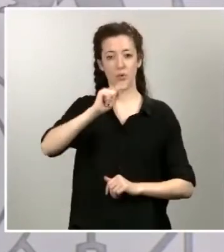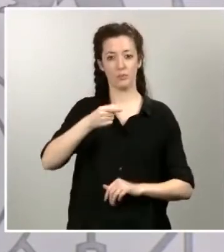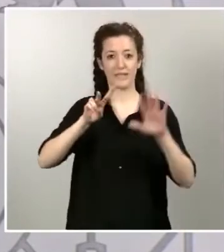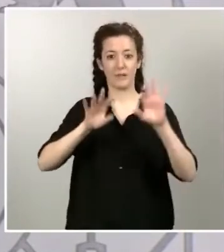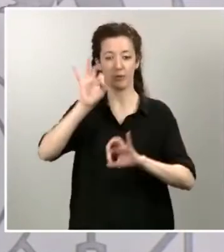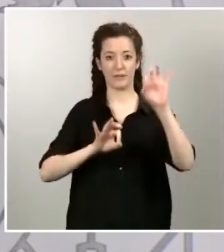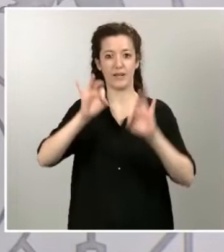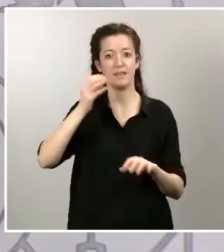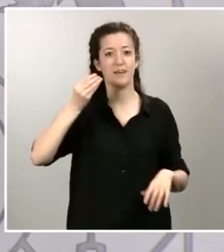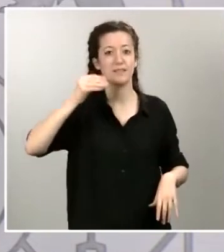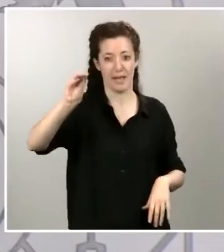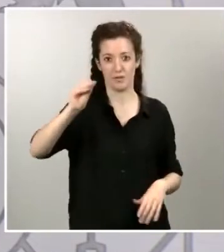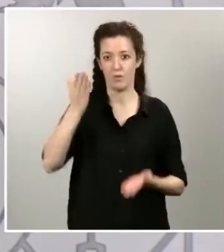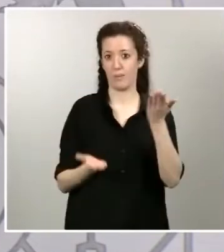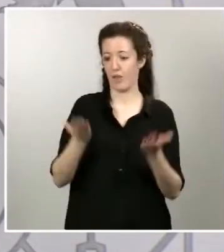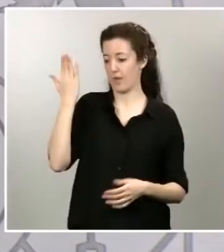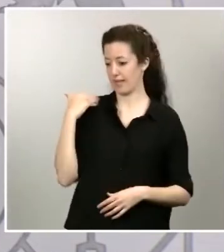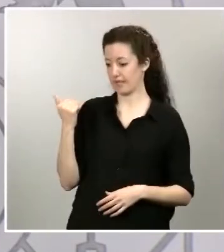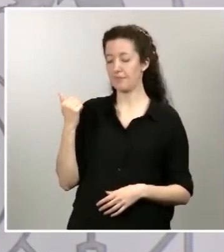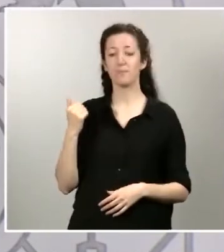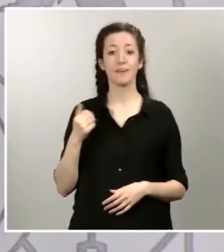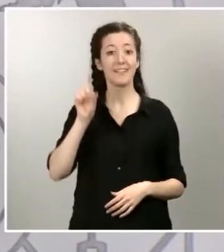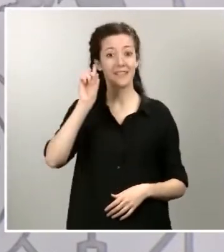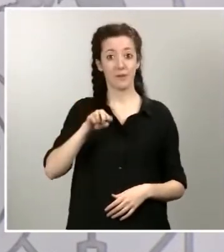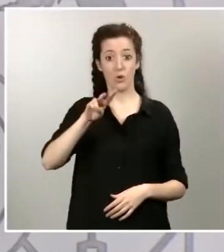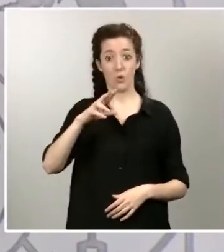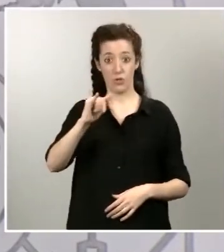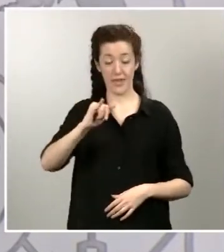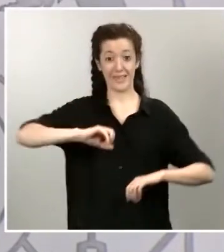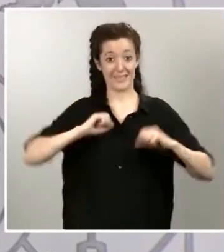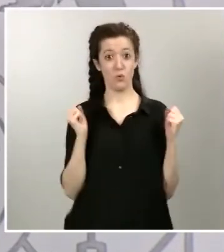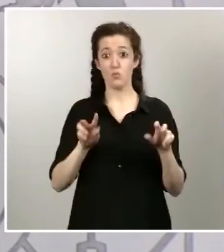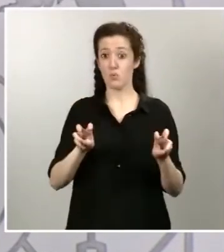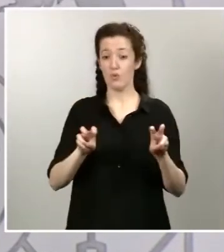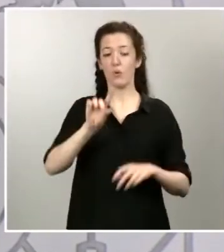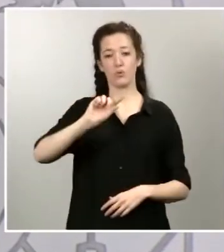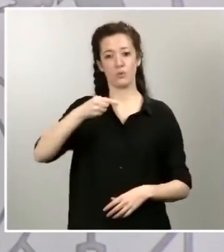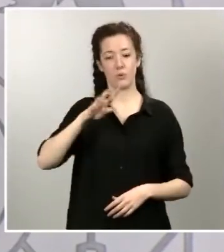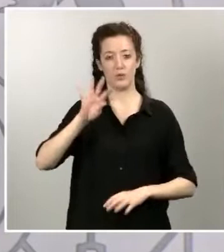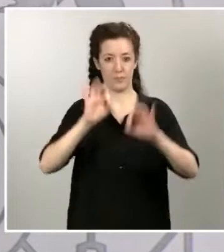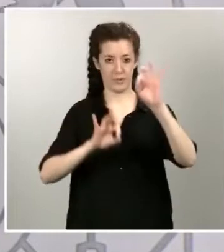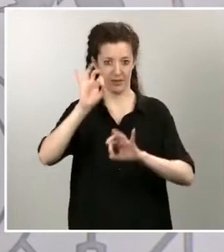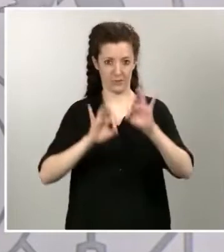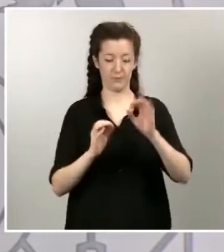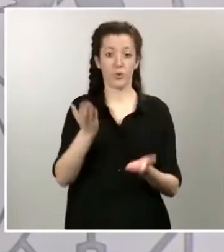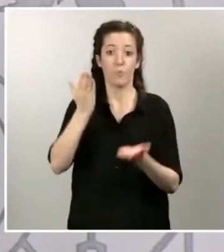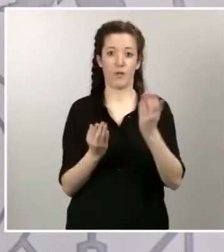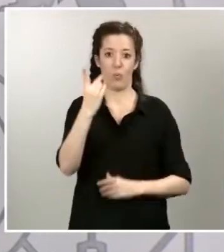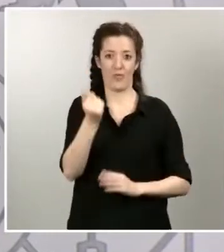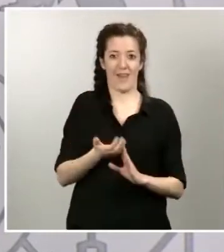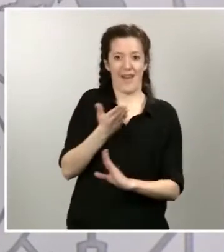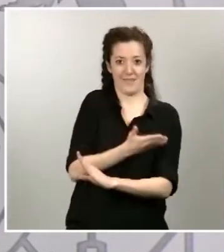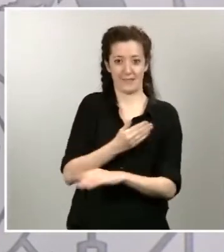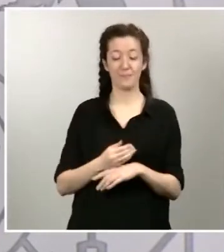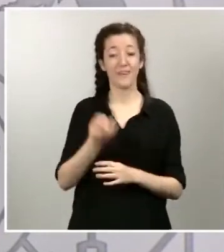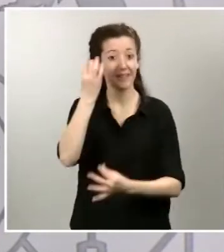79 nuevos ingresos en UCI, que representan un 1,4% respecto al día anterior. Son datos importantes porque, aunque sabemos